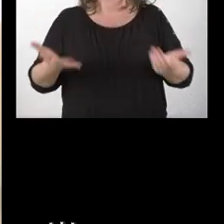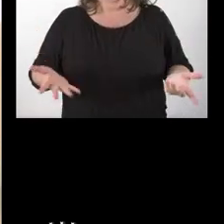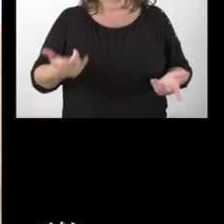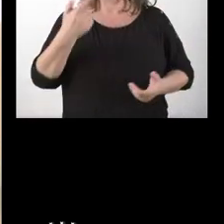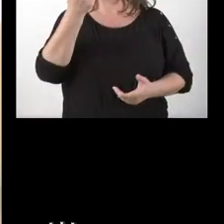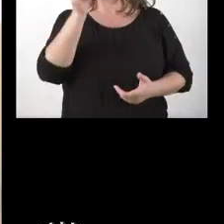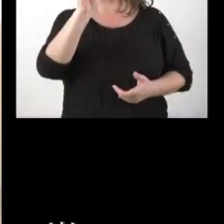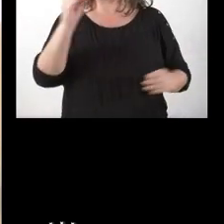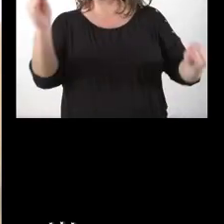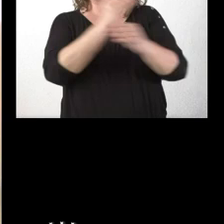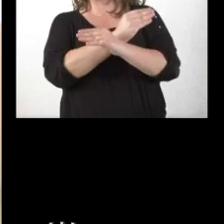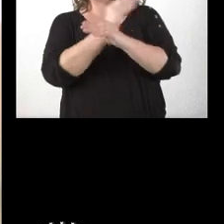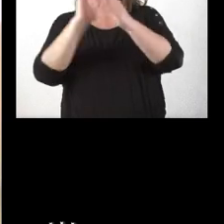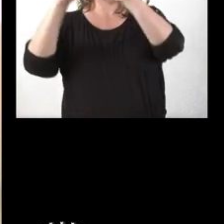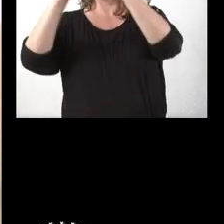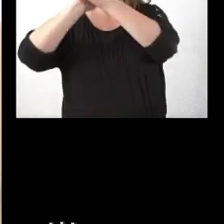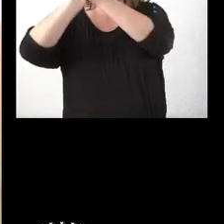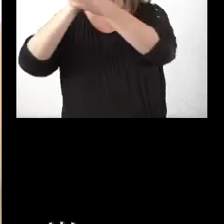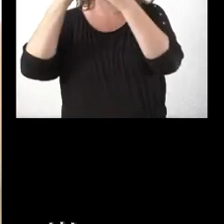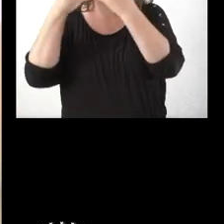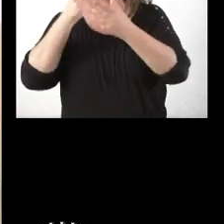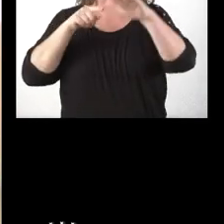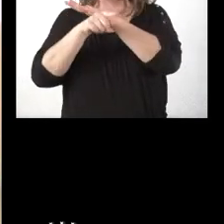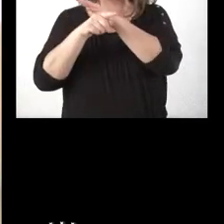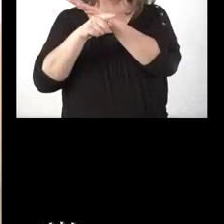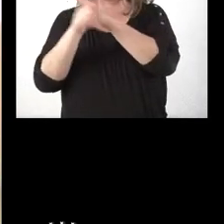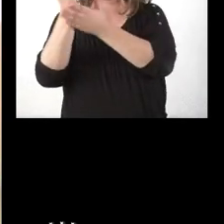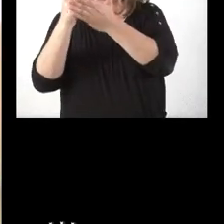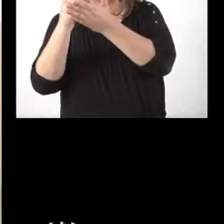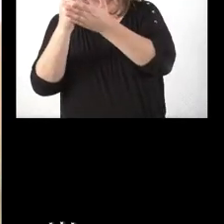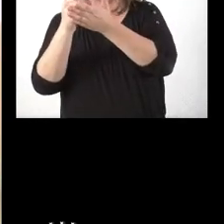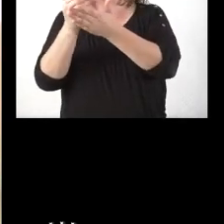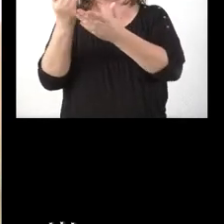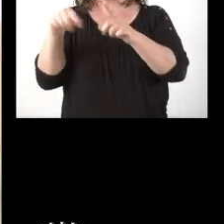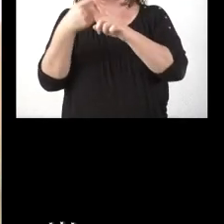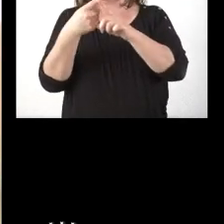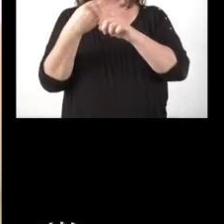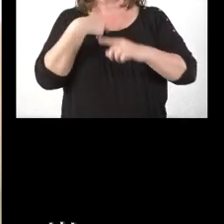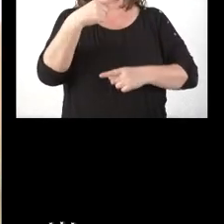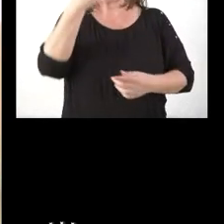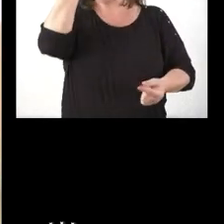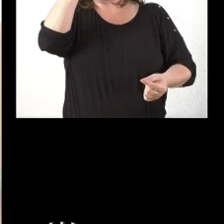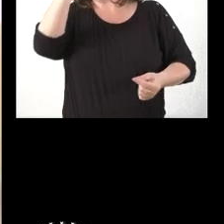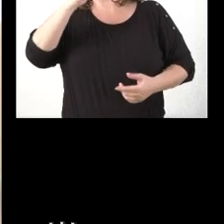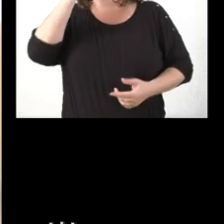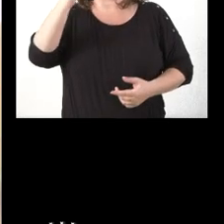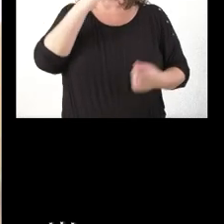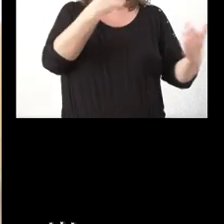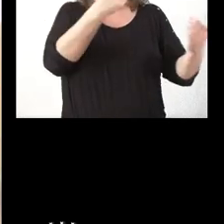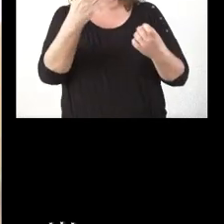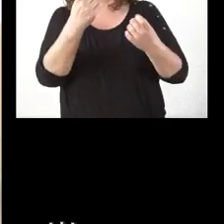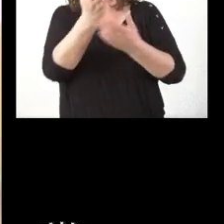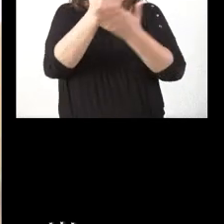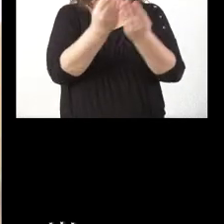contradictorio aplaudir la gestión que se hace, o sí, por el contrario, usted matiza un poco esa necesidad de